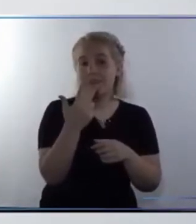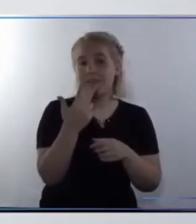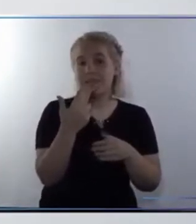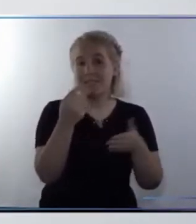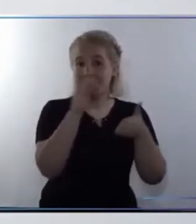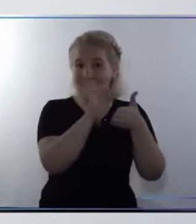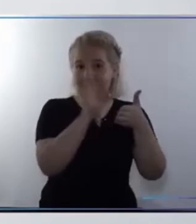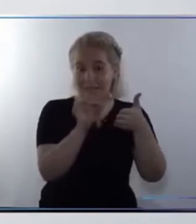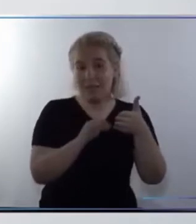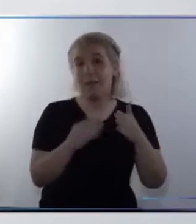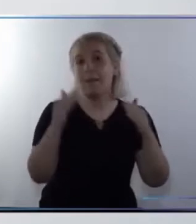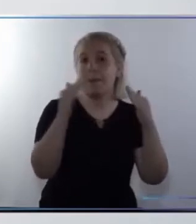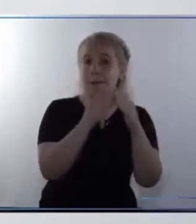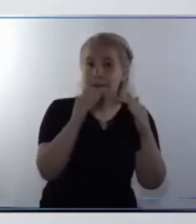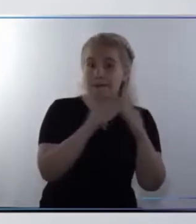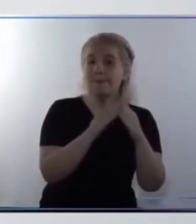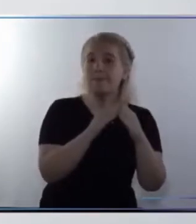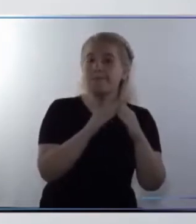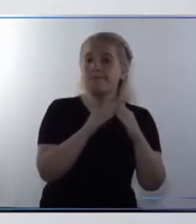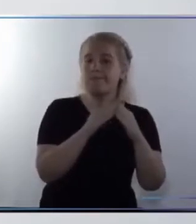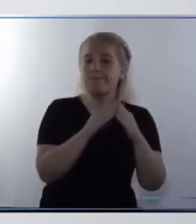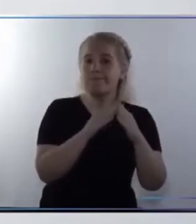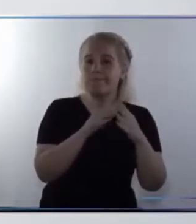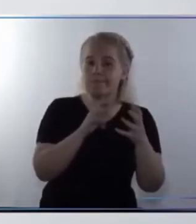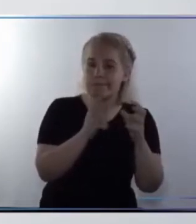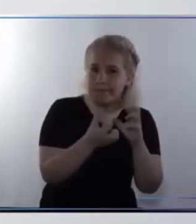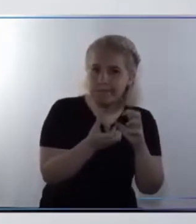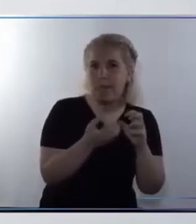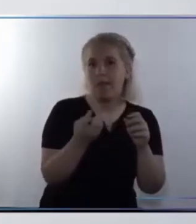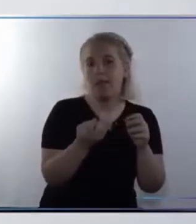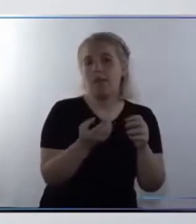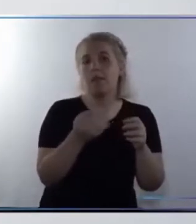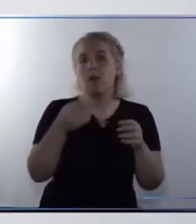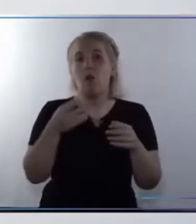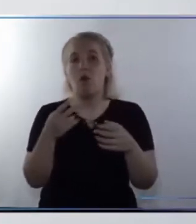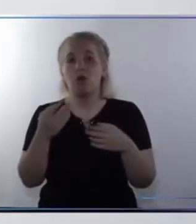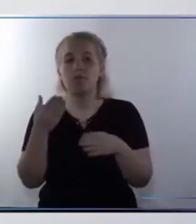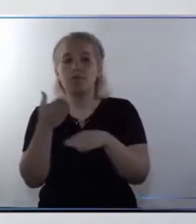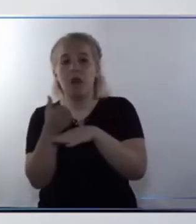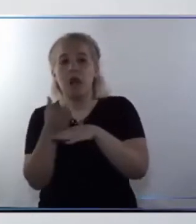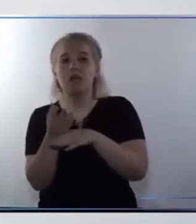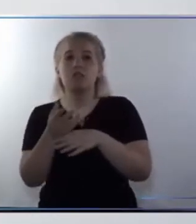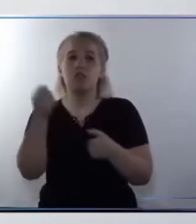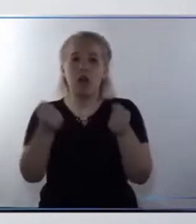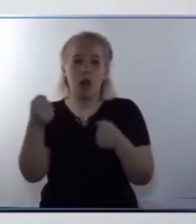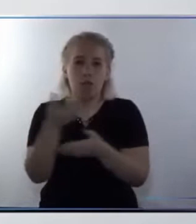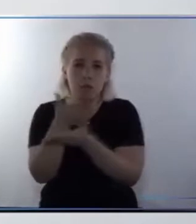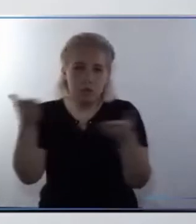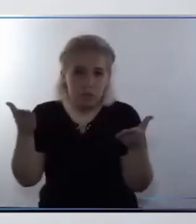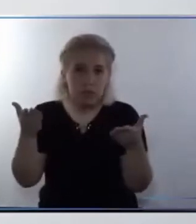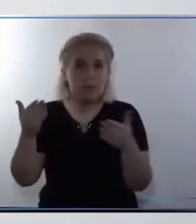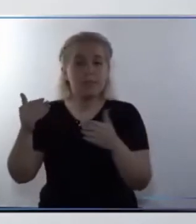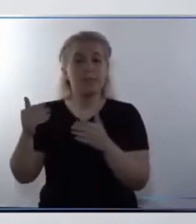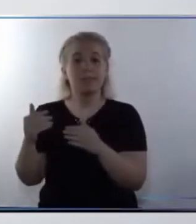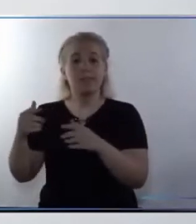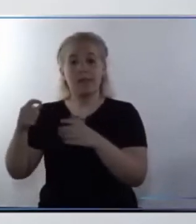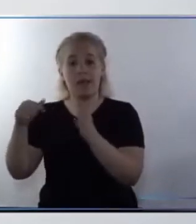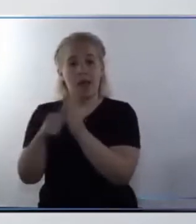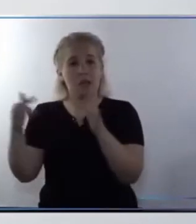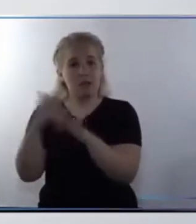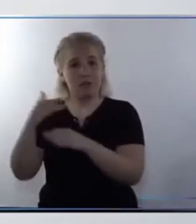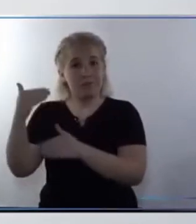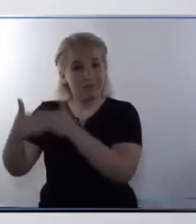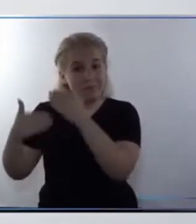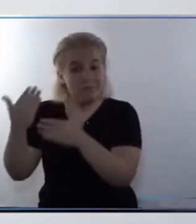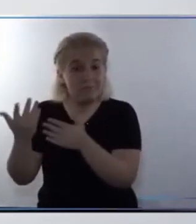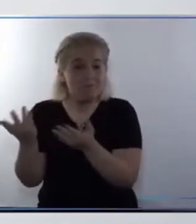es el de vivienda deficitaria, el de acceso al transporte público, y el de crecimiento urbano, no